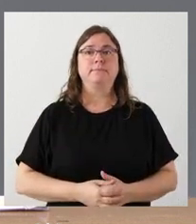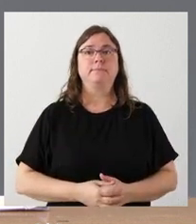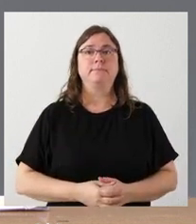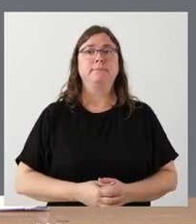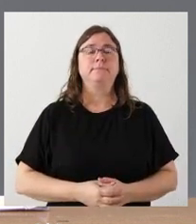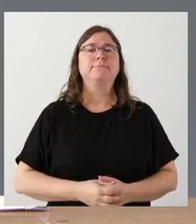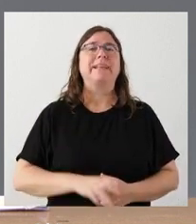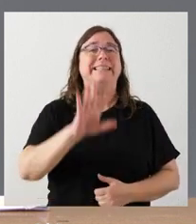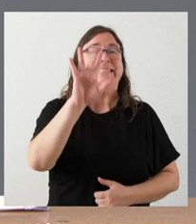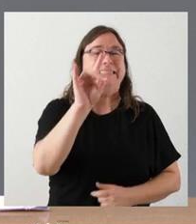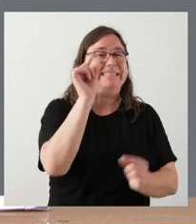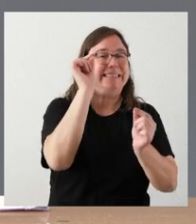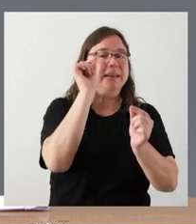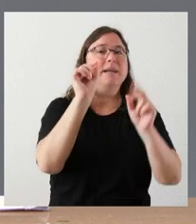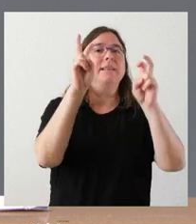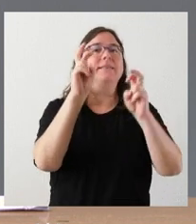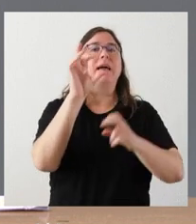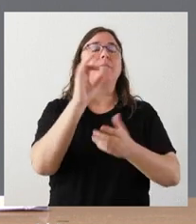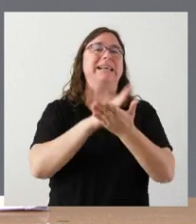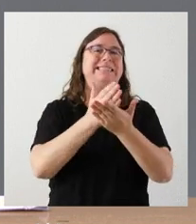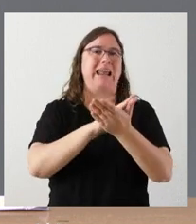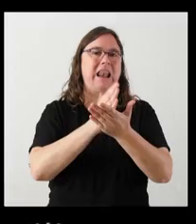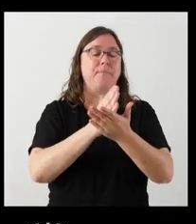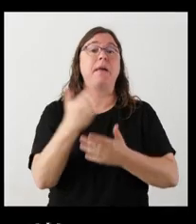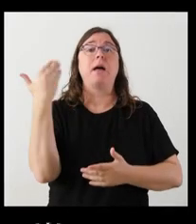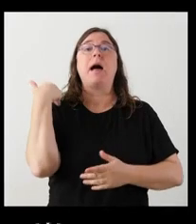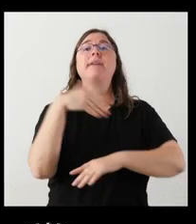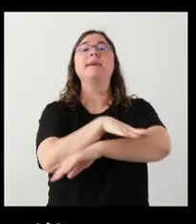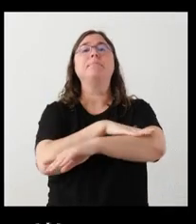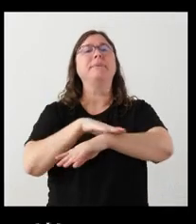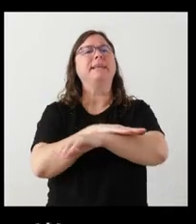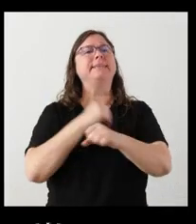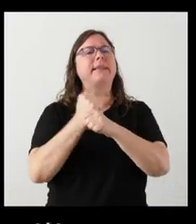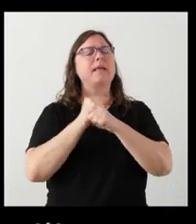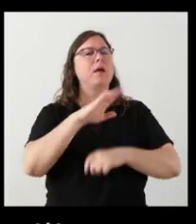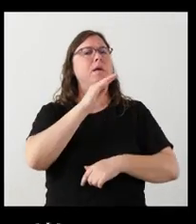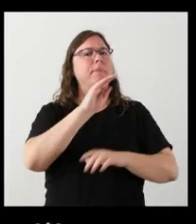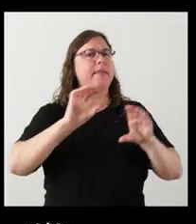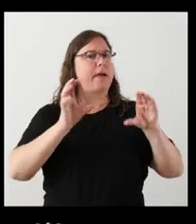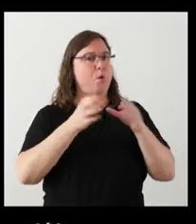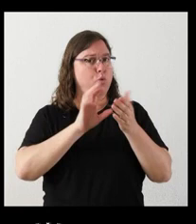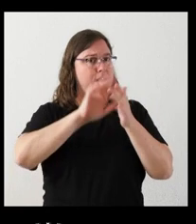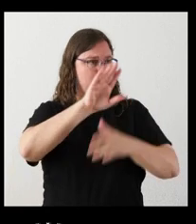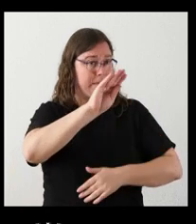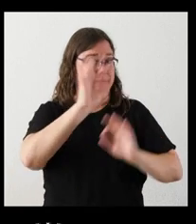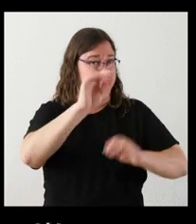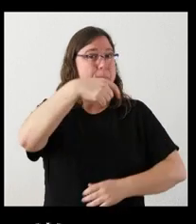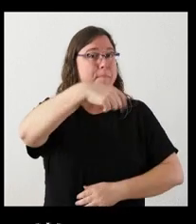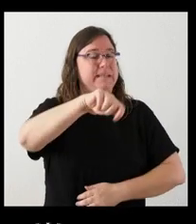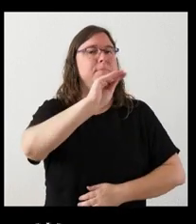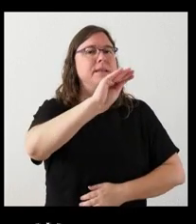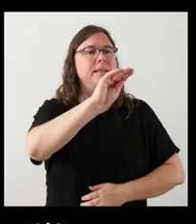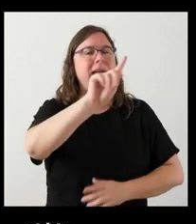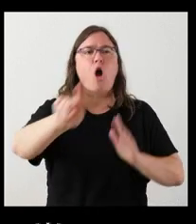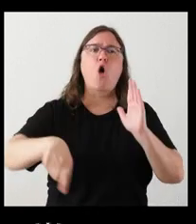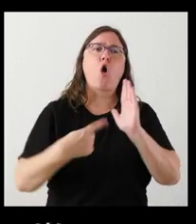Sí, una precisión sobre el SERLA. Ayer la ministra de Trabajo pedía a la Junta y expresamente al presidente la recuperación íntegra